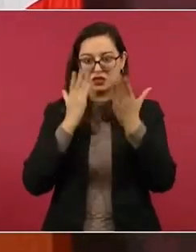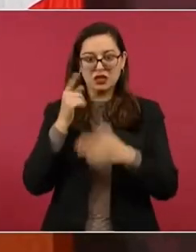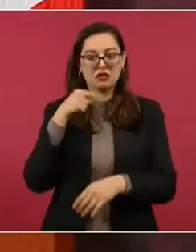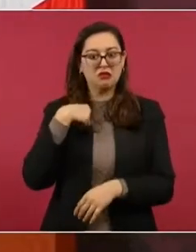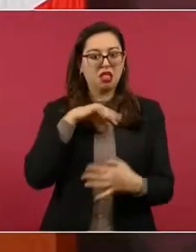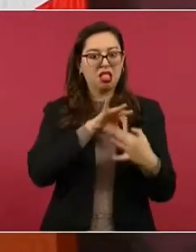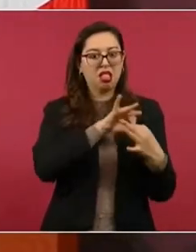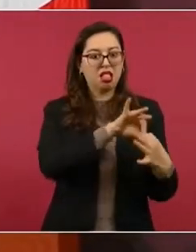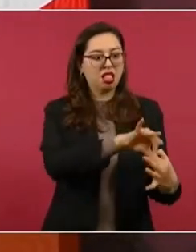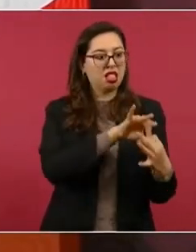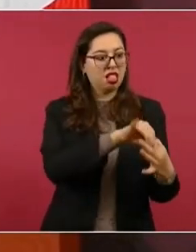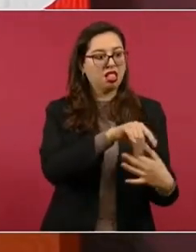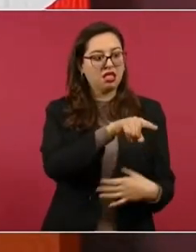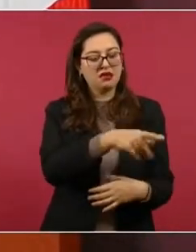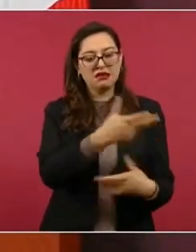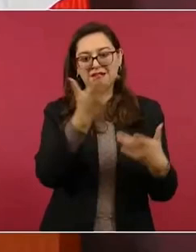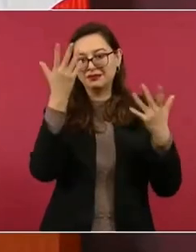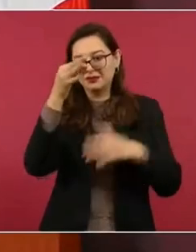siguiendo a Pedro Ferriz y mire.